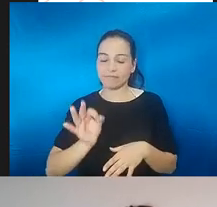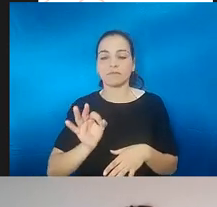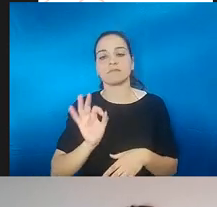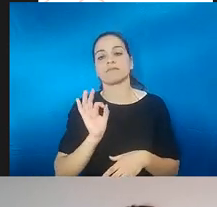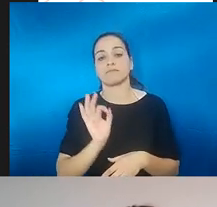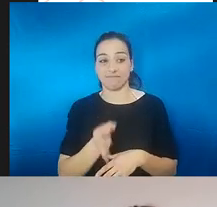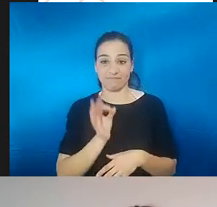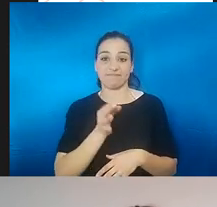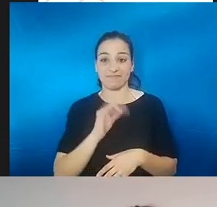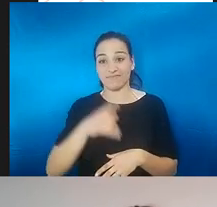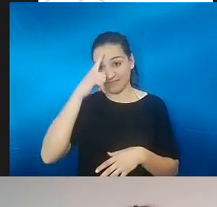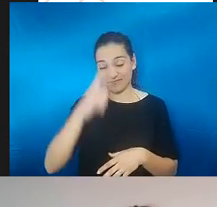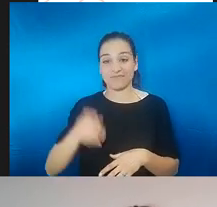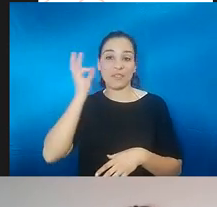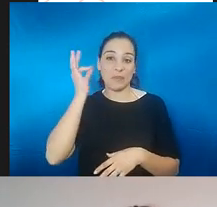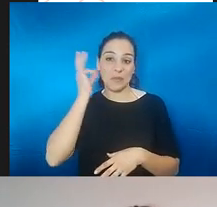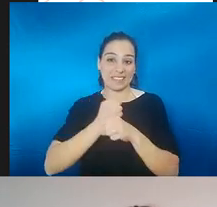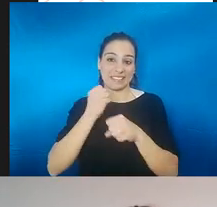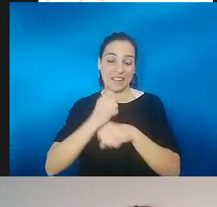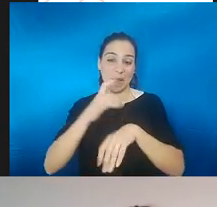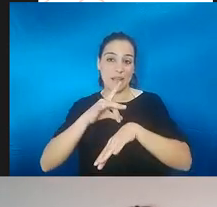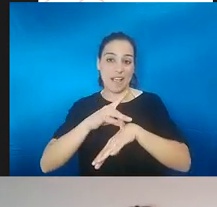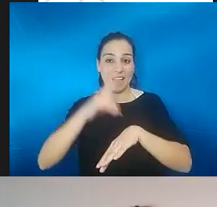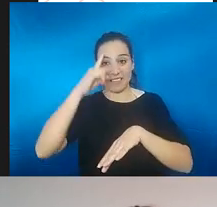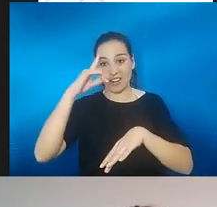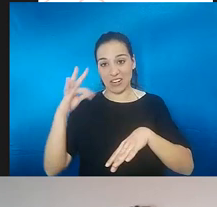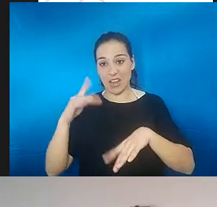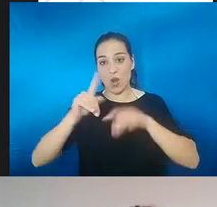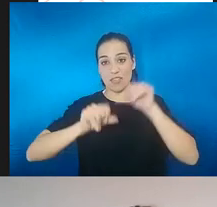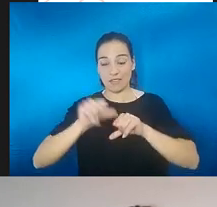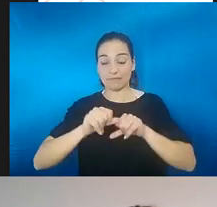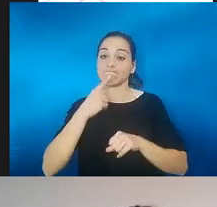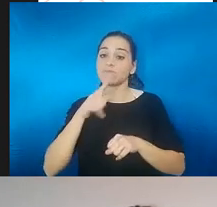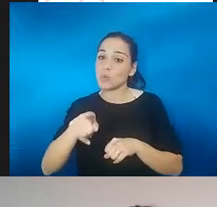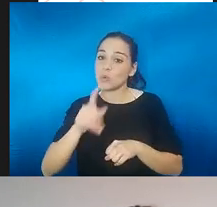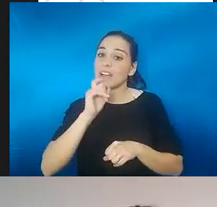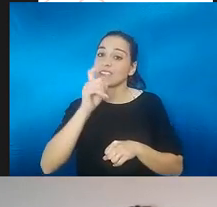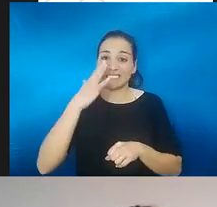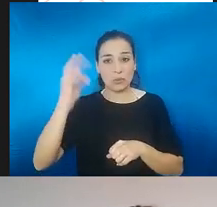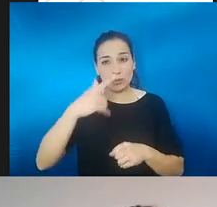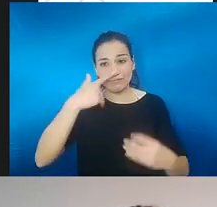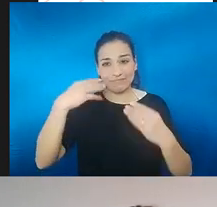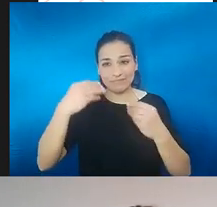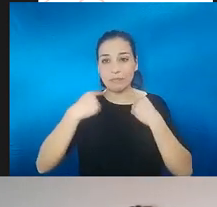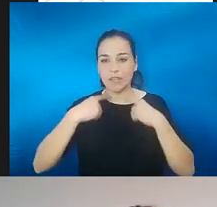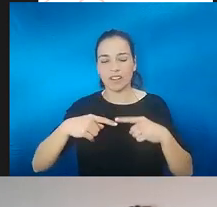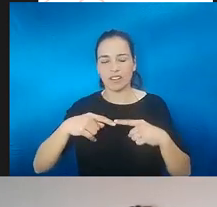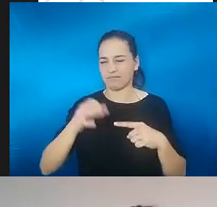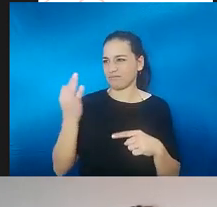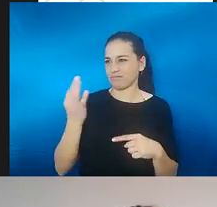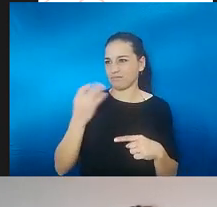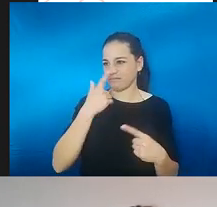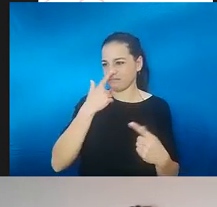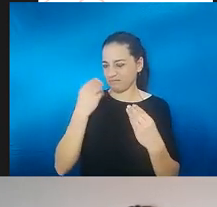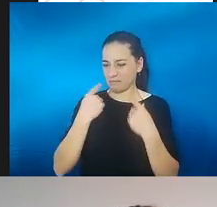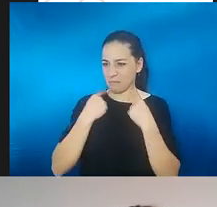neurocirujana, que no, seguramente hayas perdido el olfato. Y yo, ¿qué? Ni lo había pensado. Cuando llegué a casa, por probar